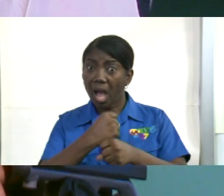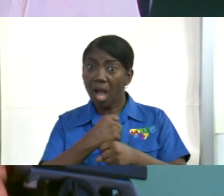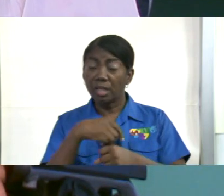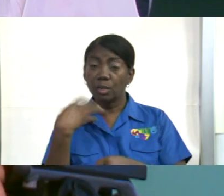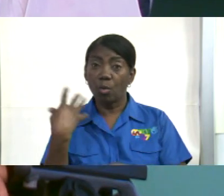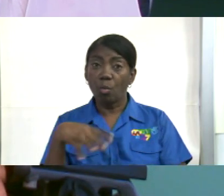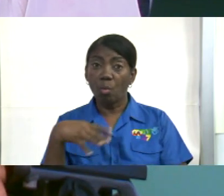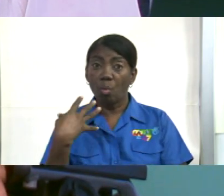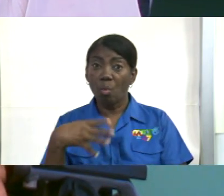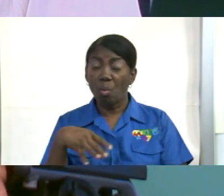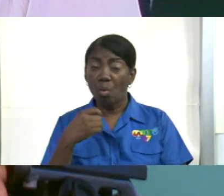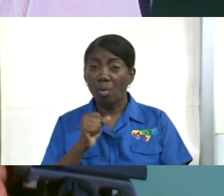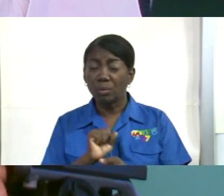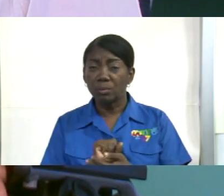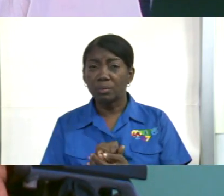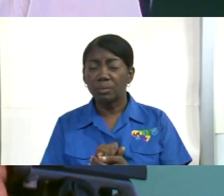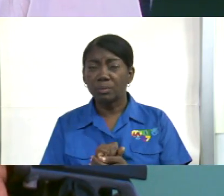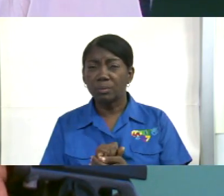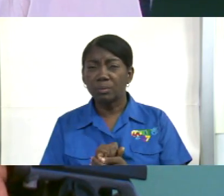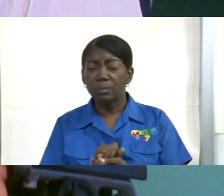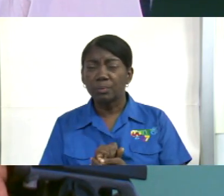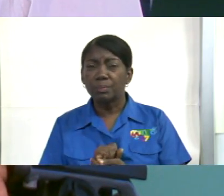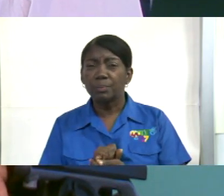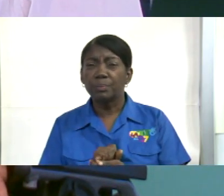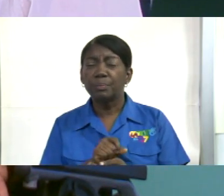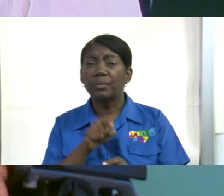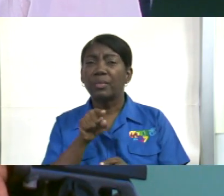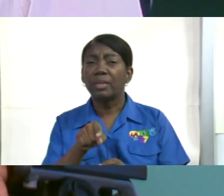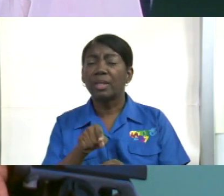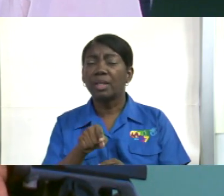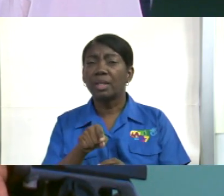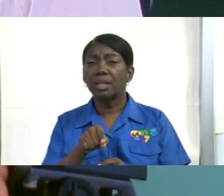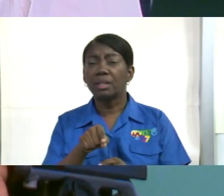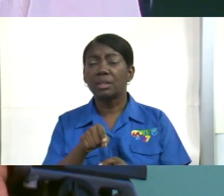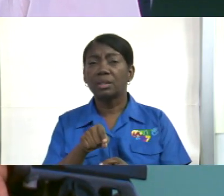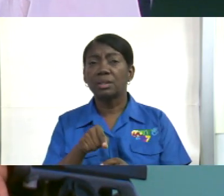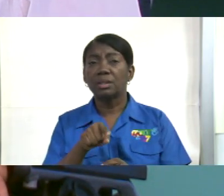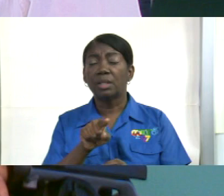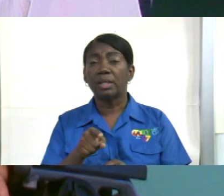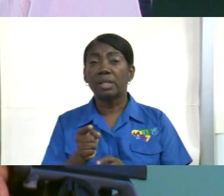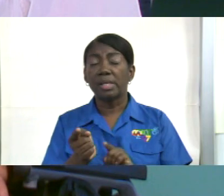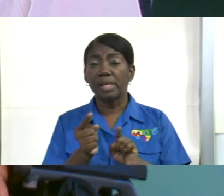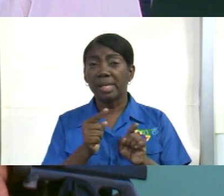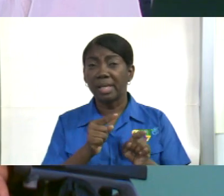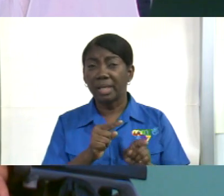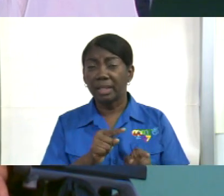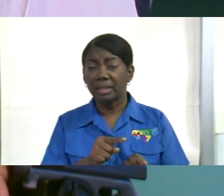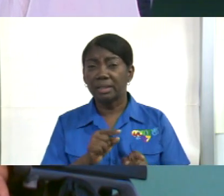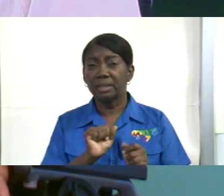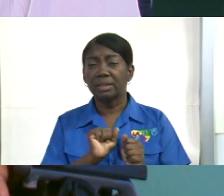¡Wow! Empezó con la pierna izquierda. Uh-huh.